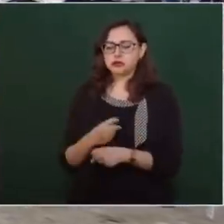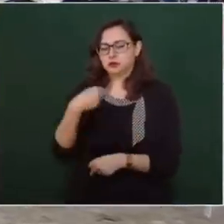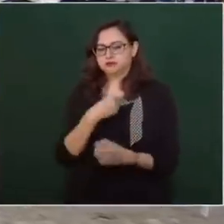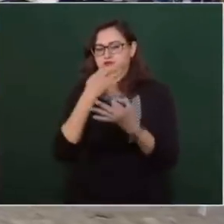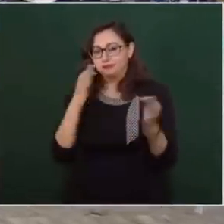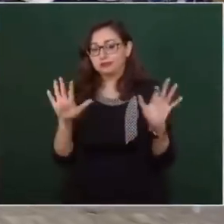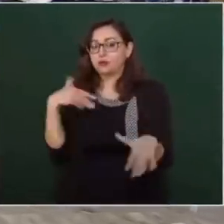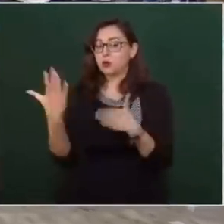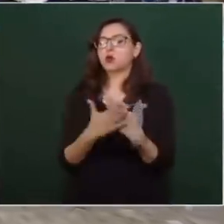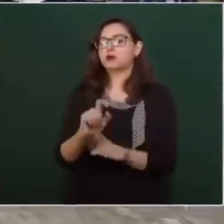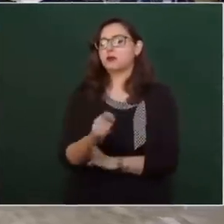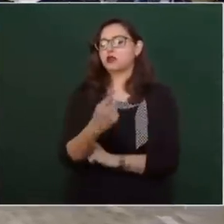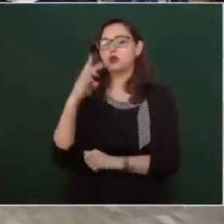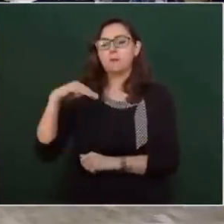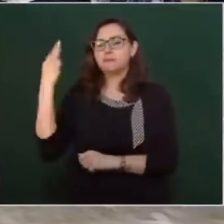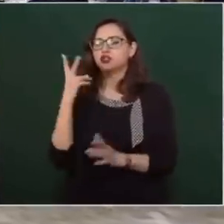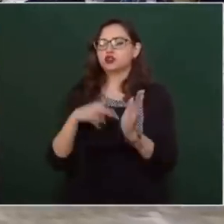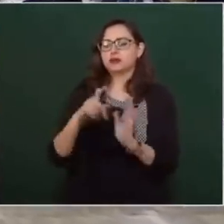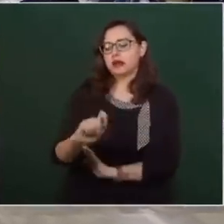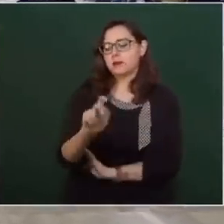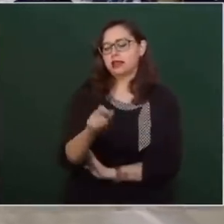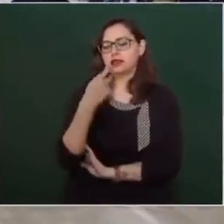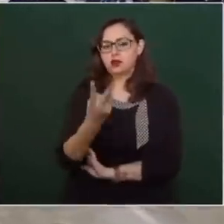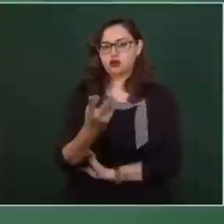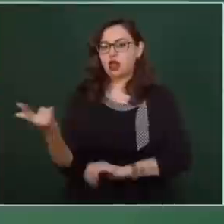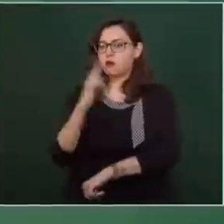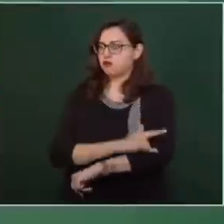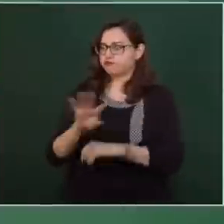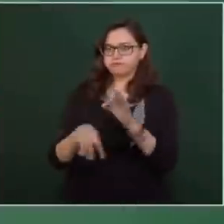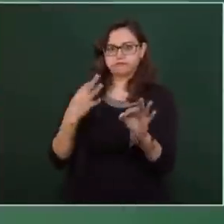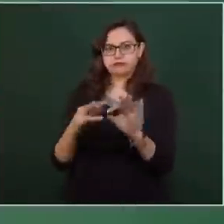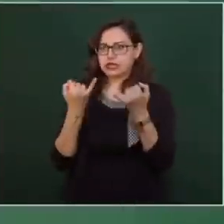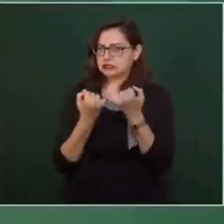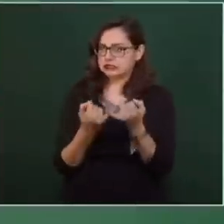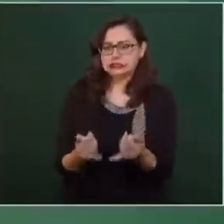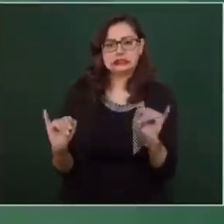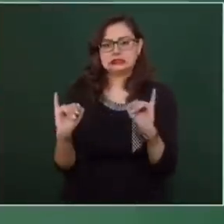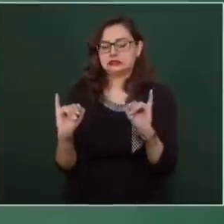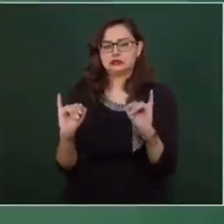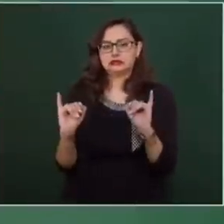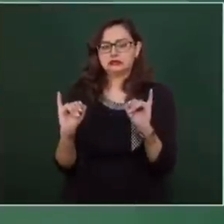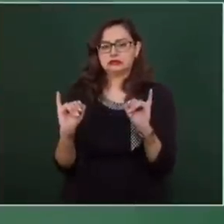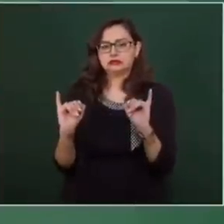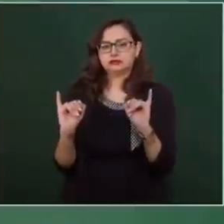de marzo del 22 iba a estar terminado el aeropuerto,